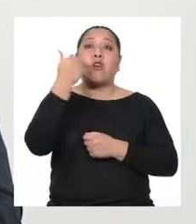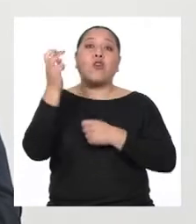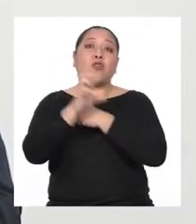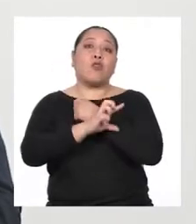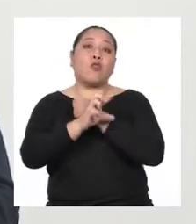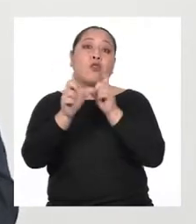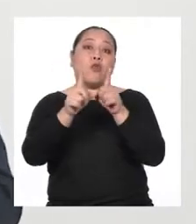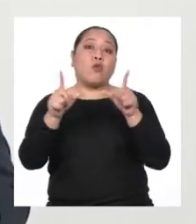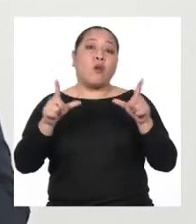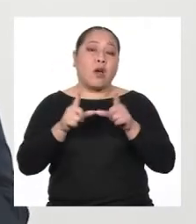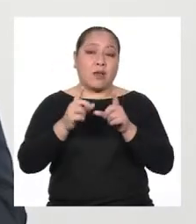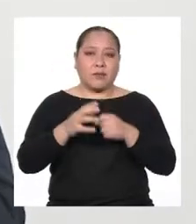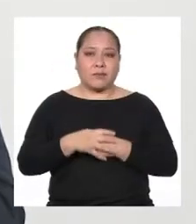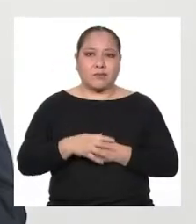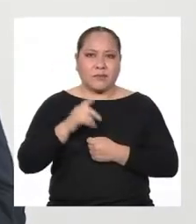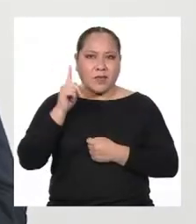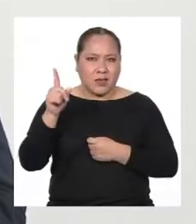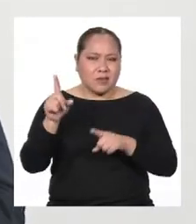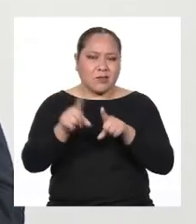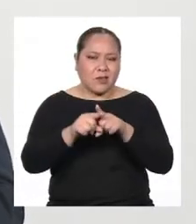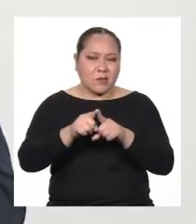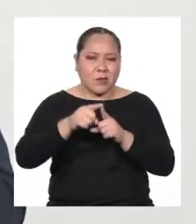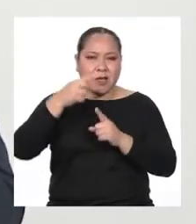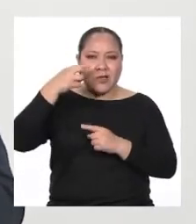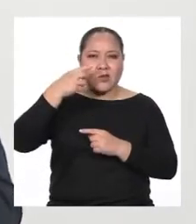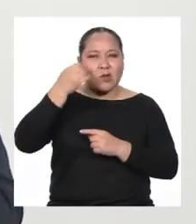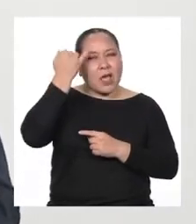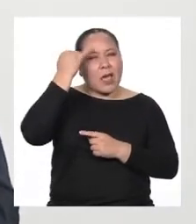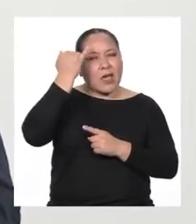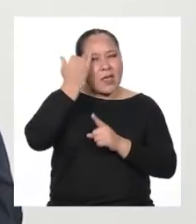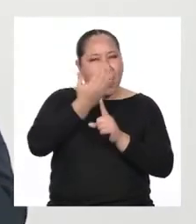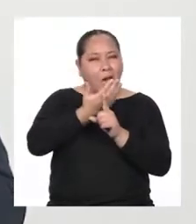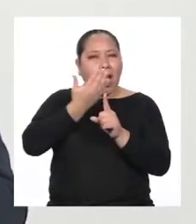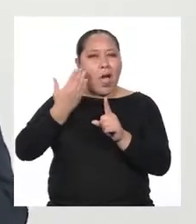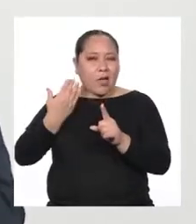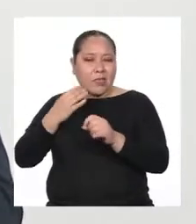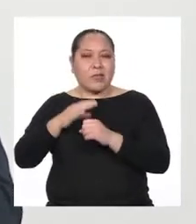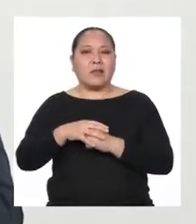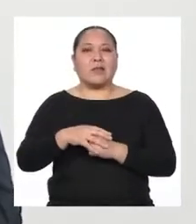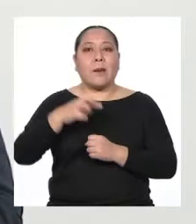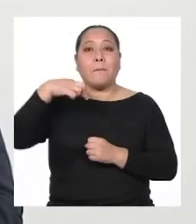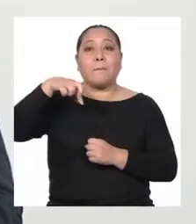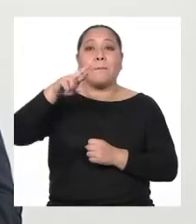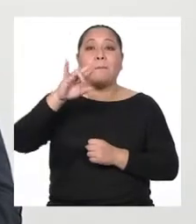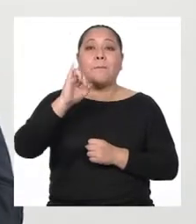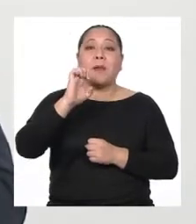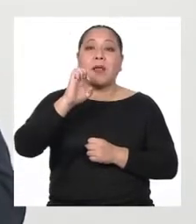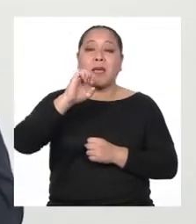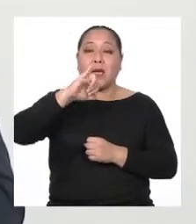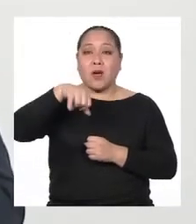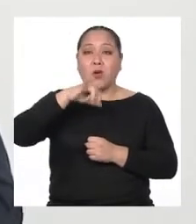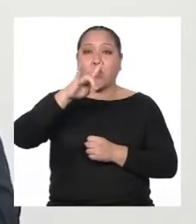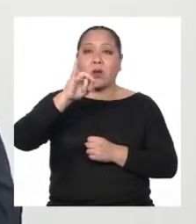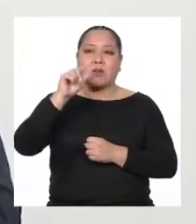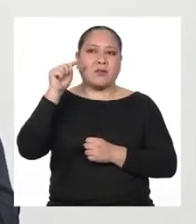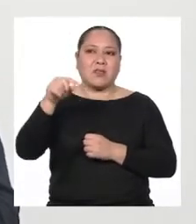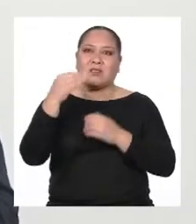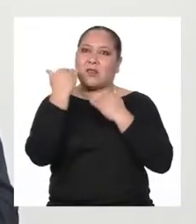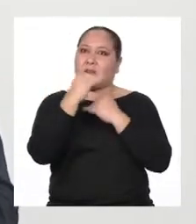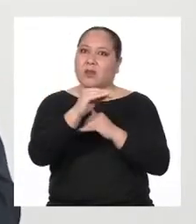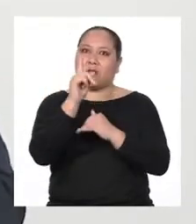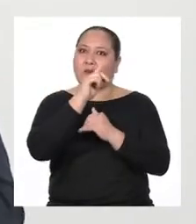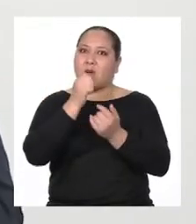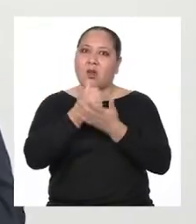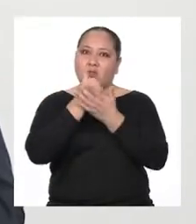otro lugar Eso también es un prejuicio Y te das cuenta de que esas limitaciones no nos ayudan a